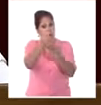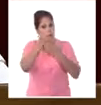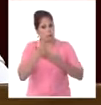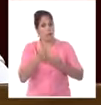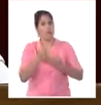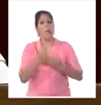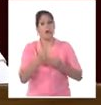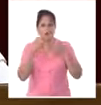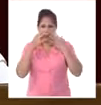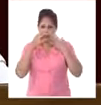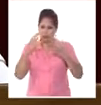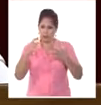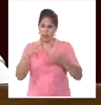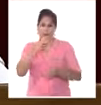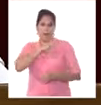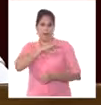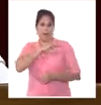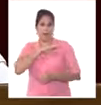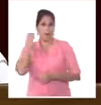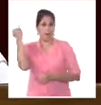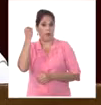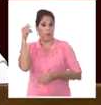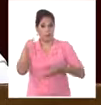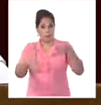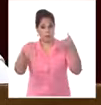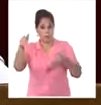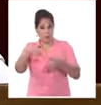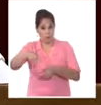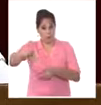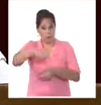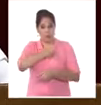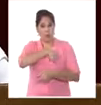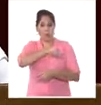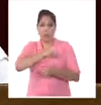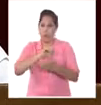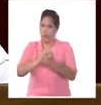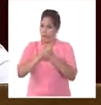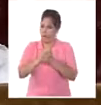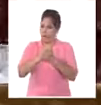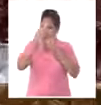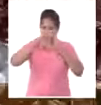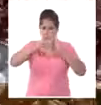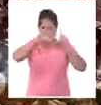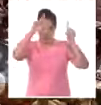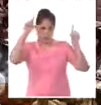representan los delegados internacionales y todos los pueblos amigos de Cuba.